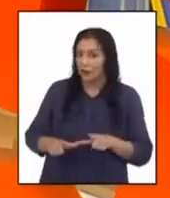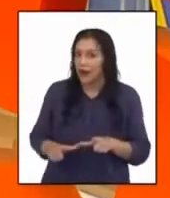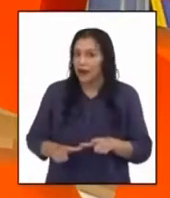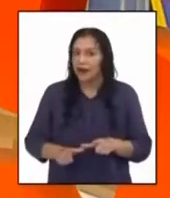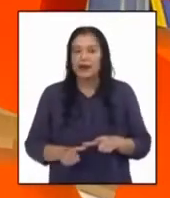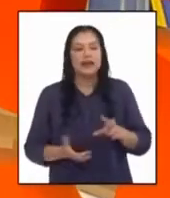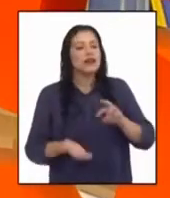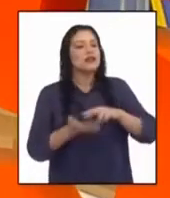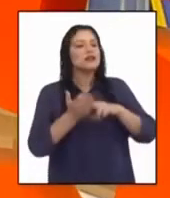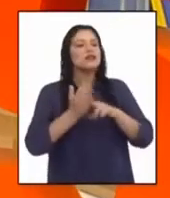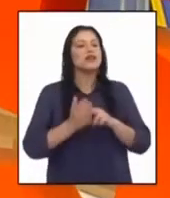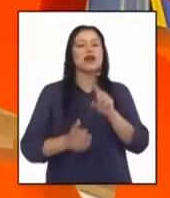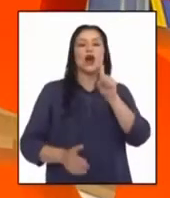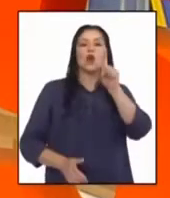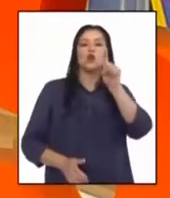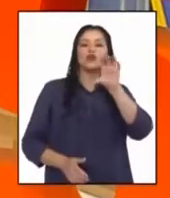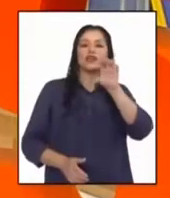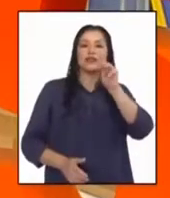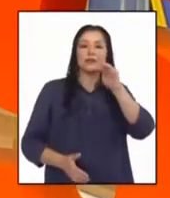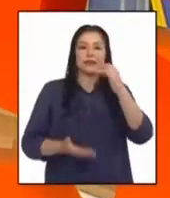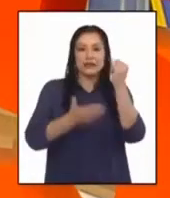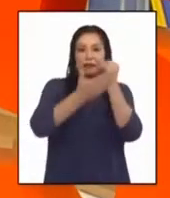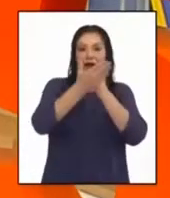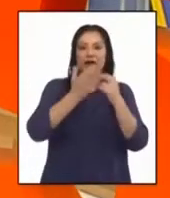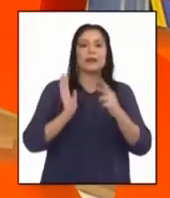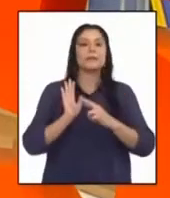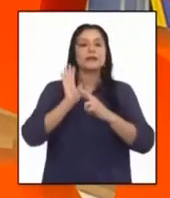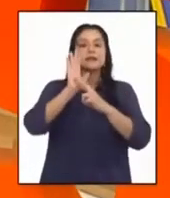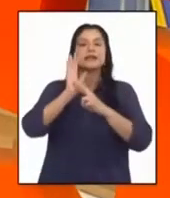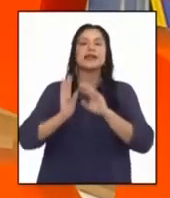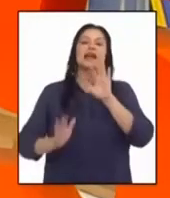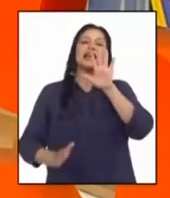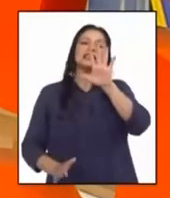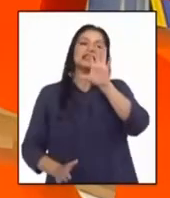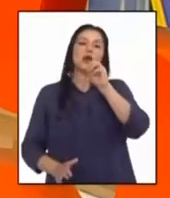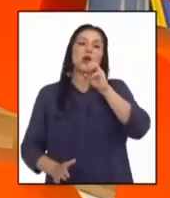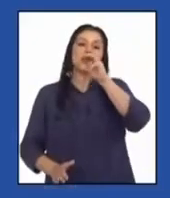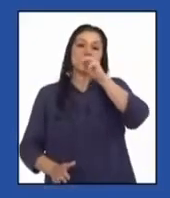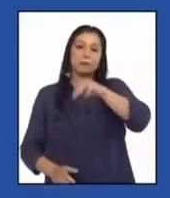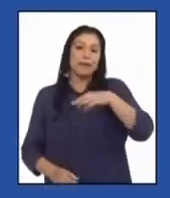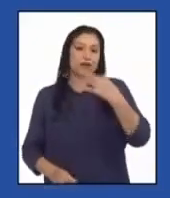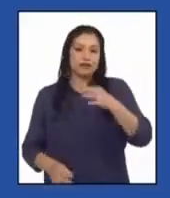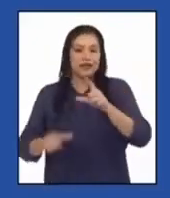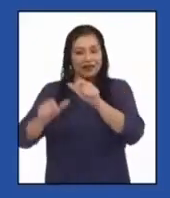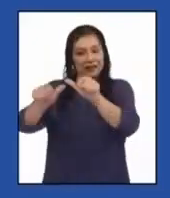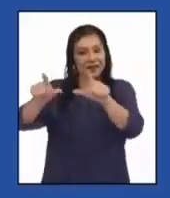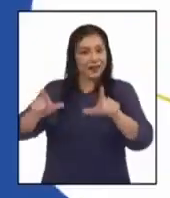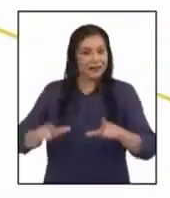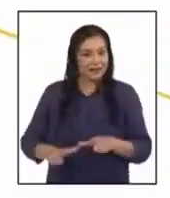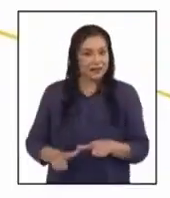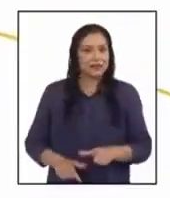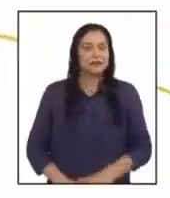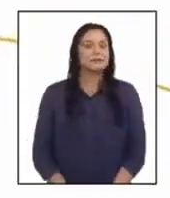Dicho de otra manera, un centímetro en el plano representaría a 50 metros en la realidad.